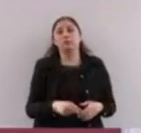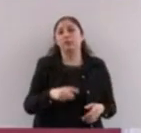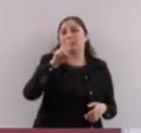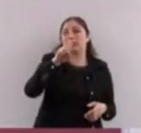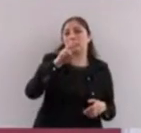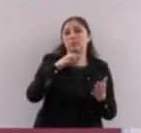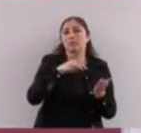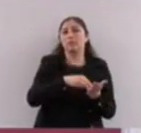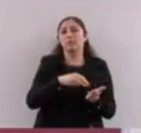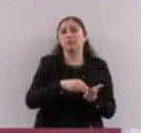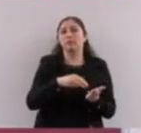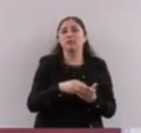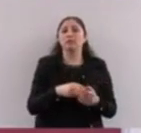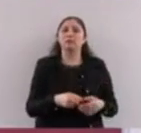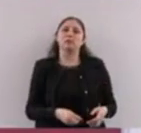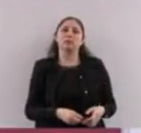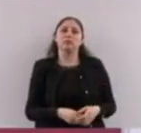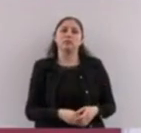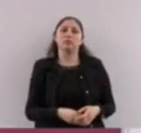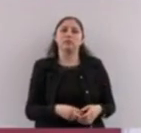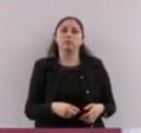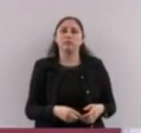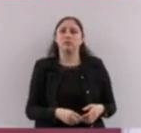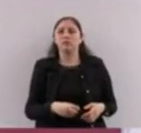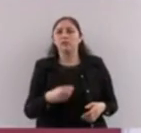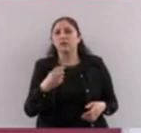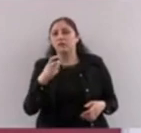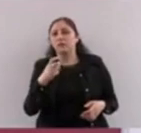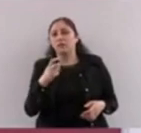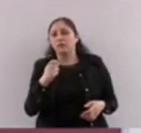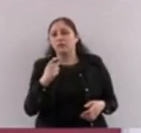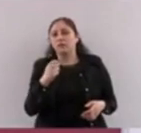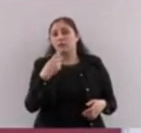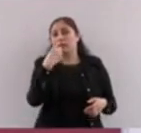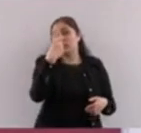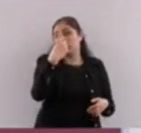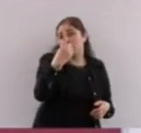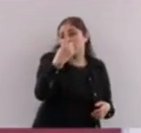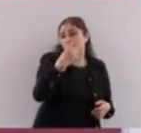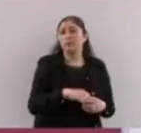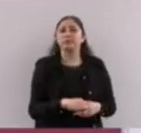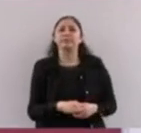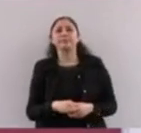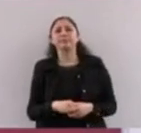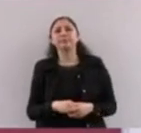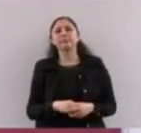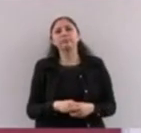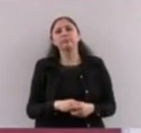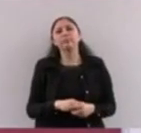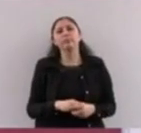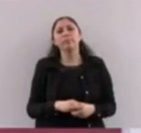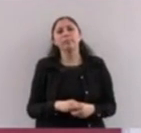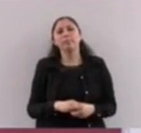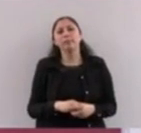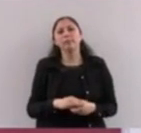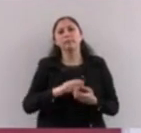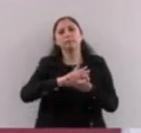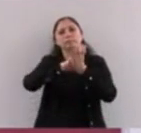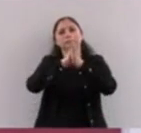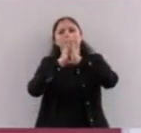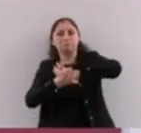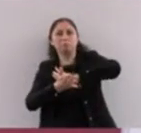y dijo, quiero reformar el sistema de pensiones porque